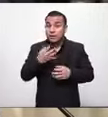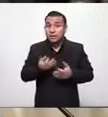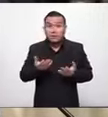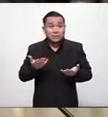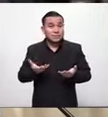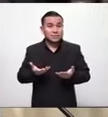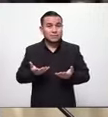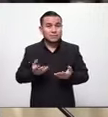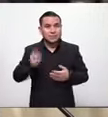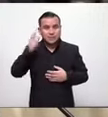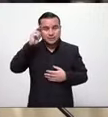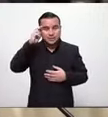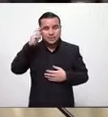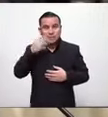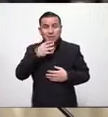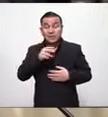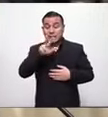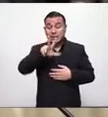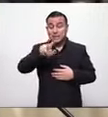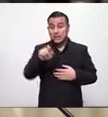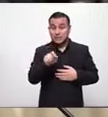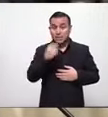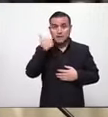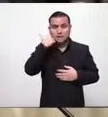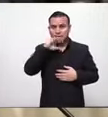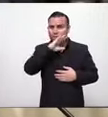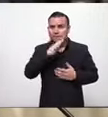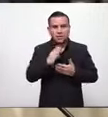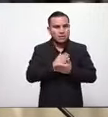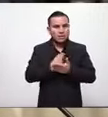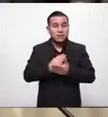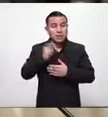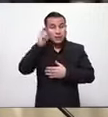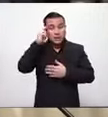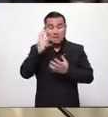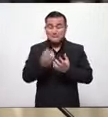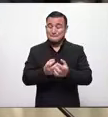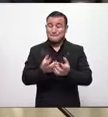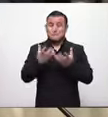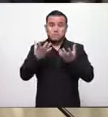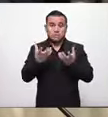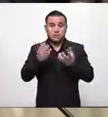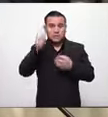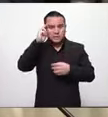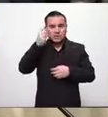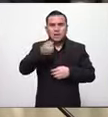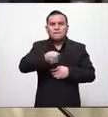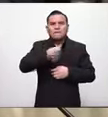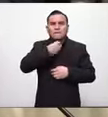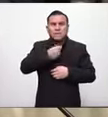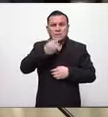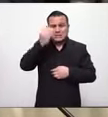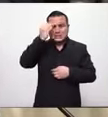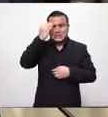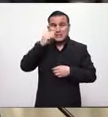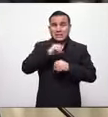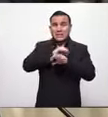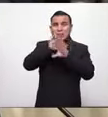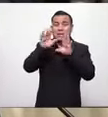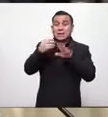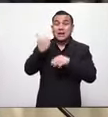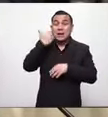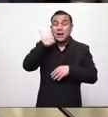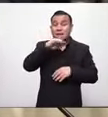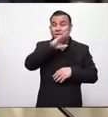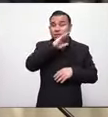no tendríamos 3.000 contagios tampoco es cierto que no tienen información porque la información de la gente